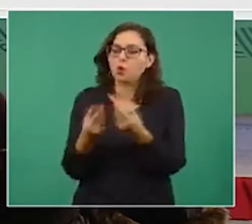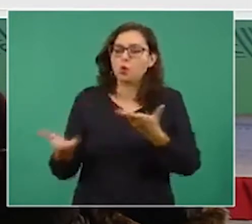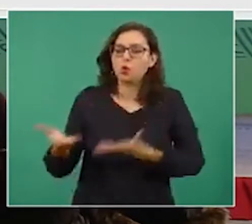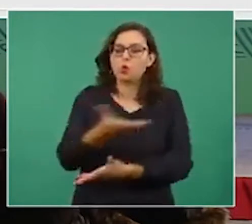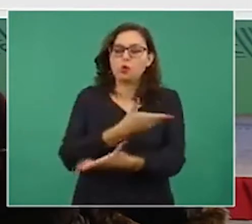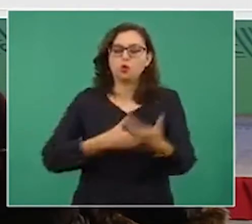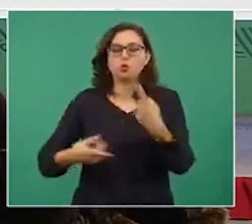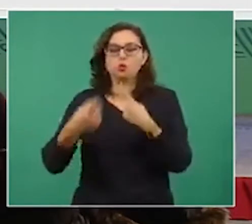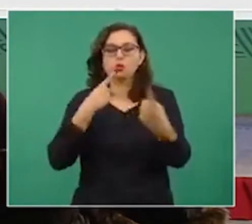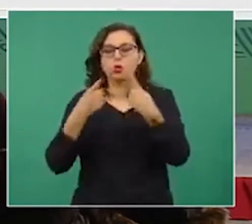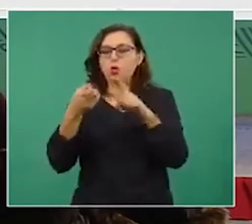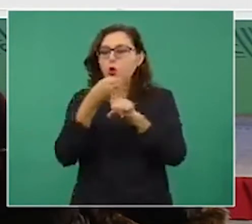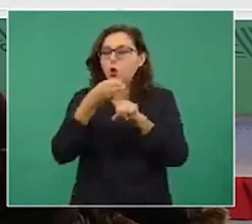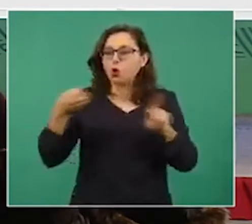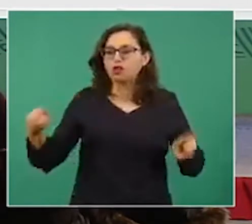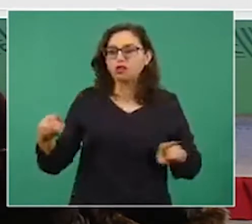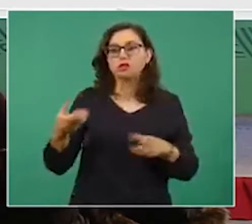separados.